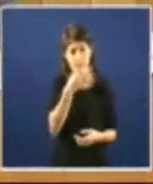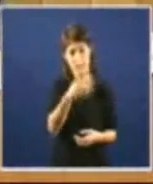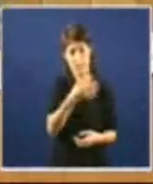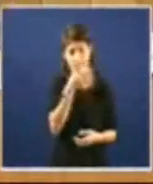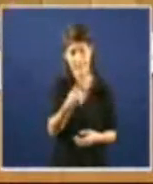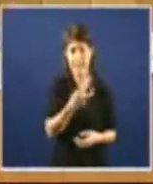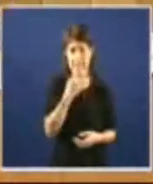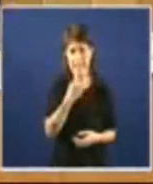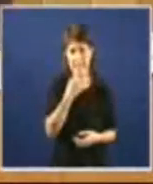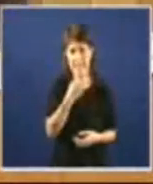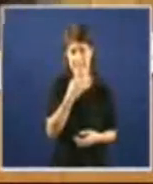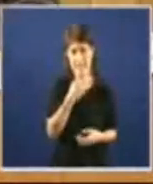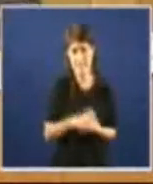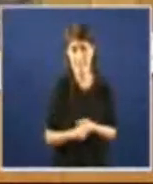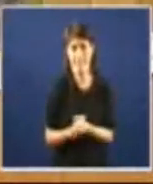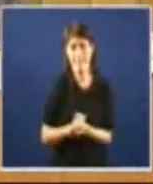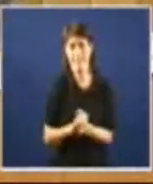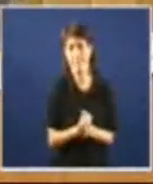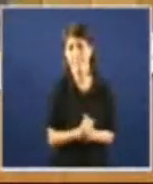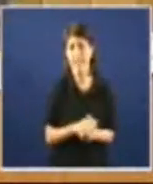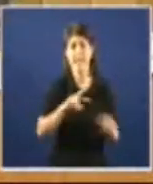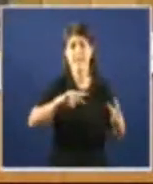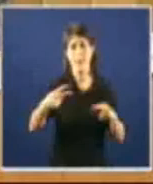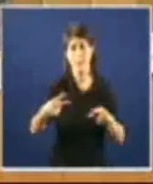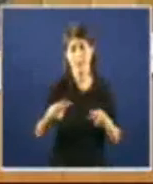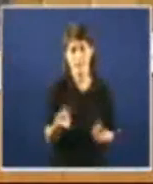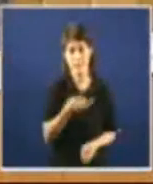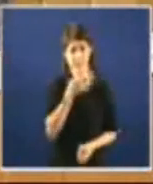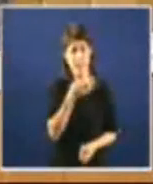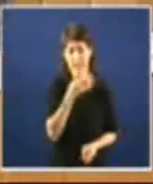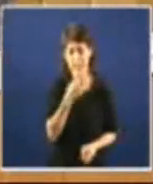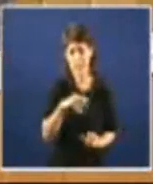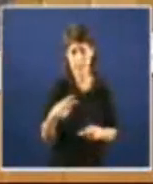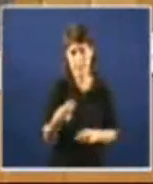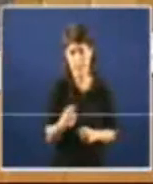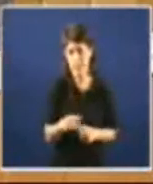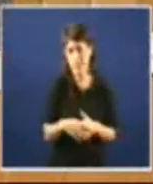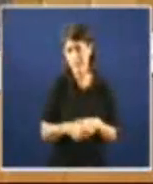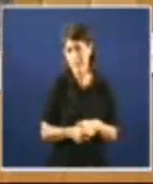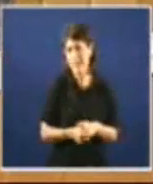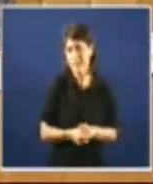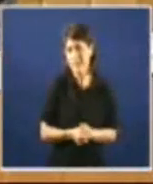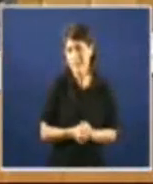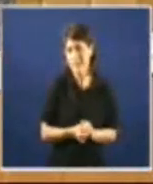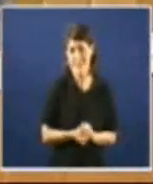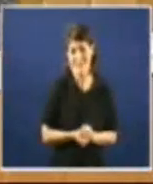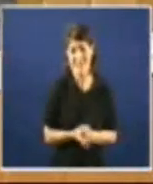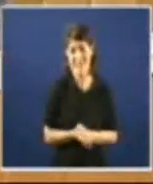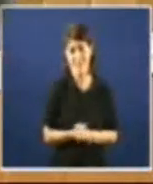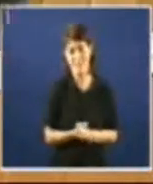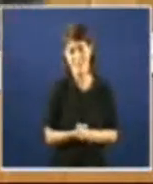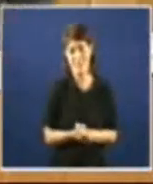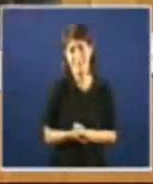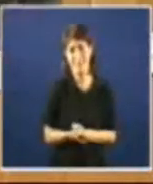criar a crisis itself. O so-called runaway, bloated, paternalistic, out-of-control, o welfare state.